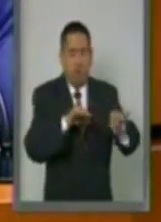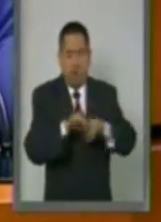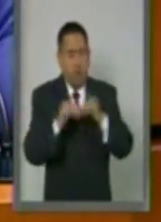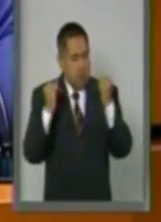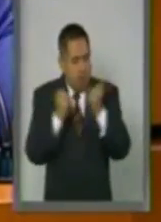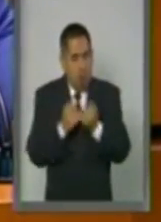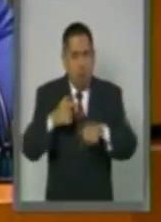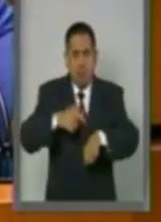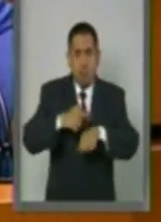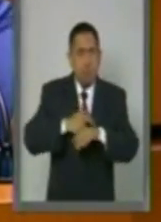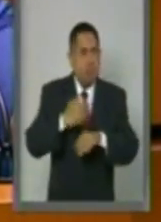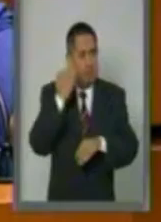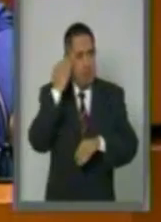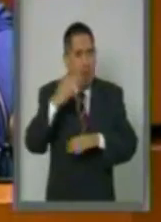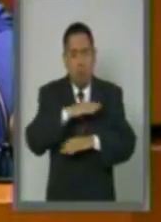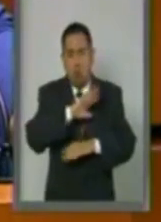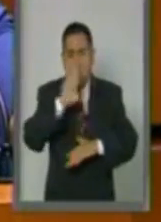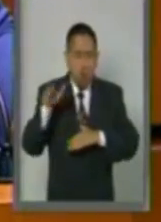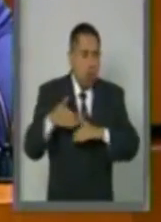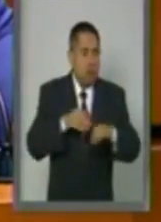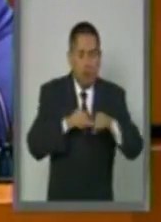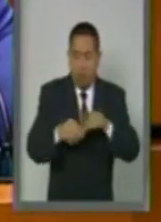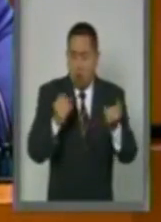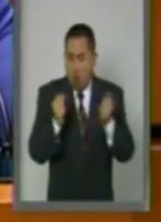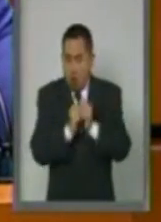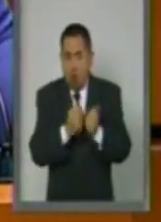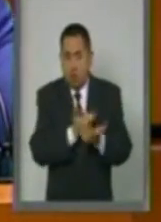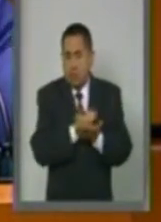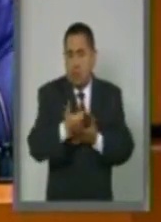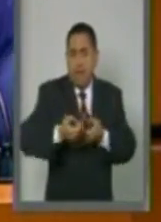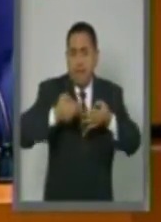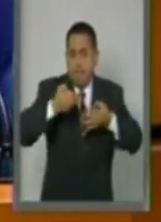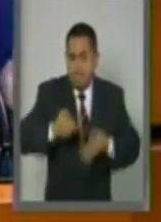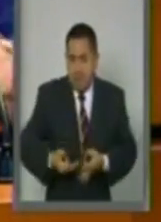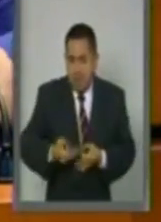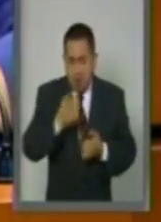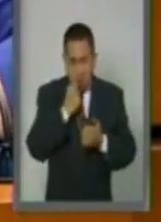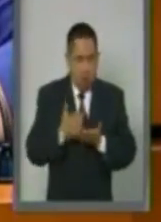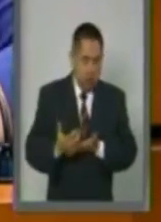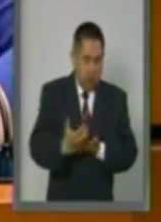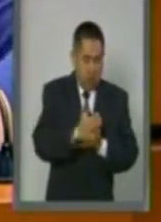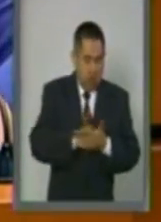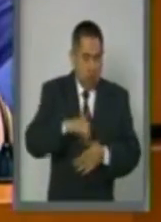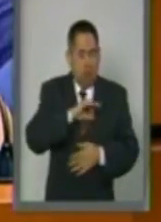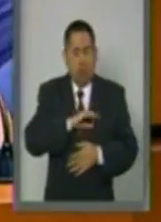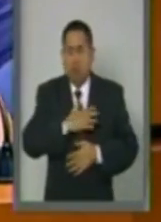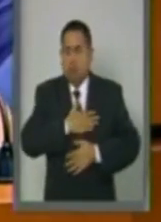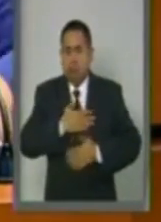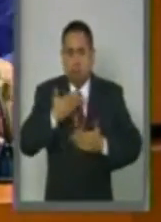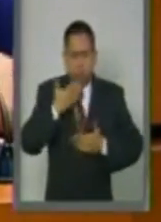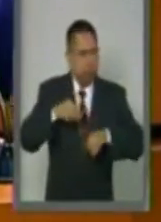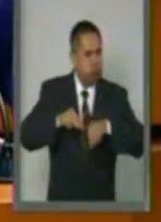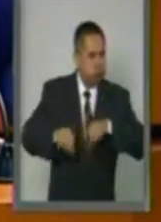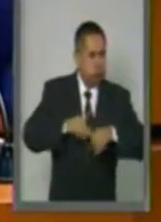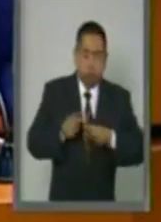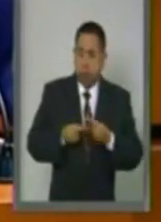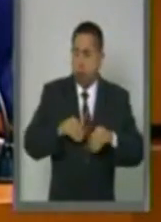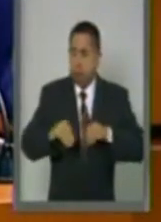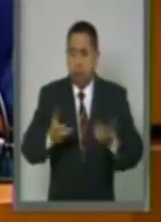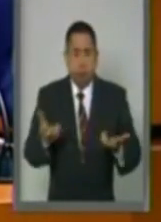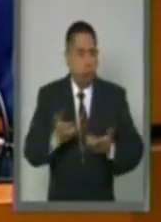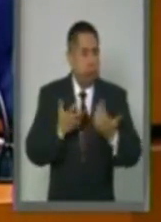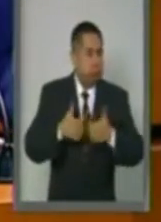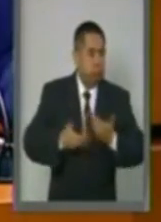jornadas laborales y salarios dignos que les permitan un ingreso propio y desempeñarse en forma productiva,